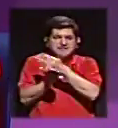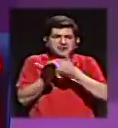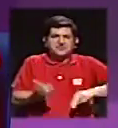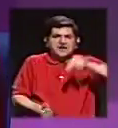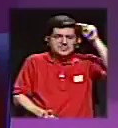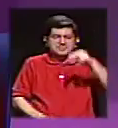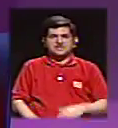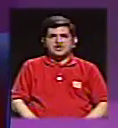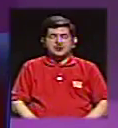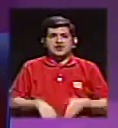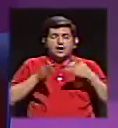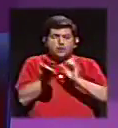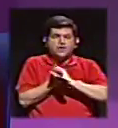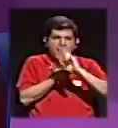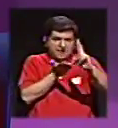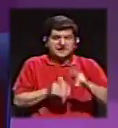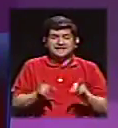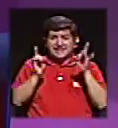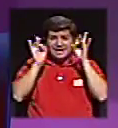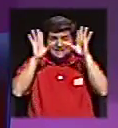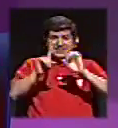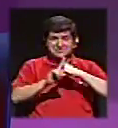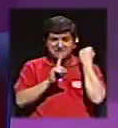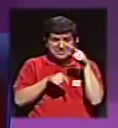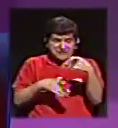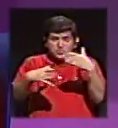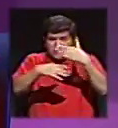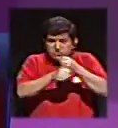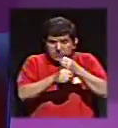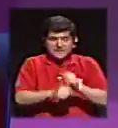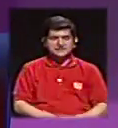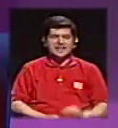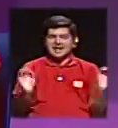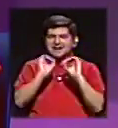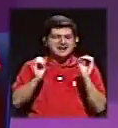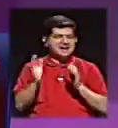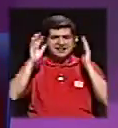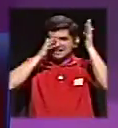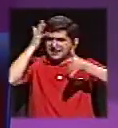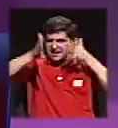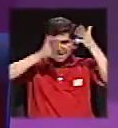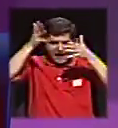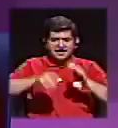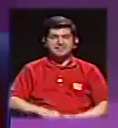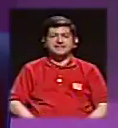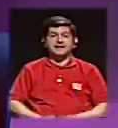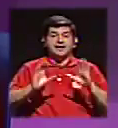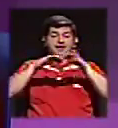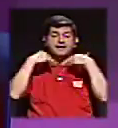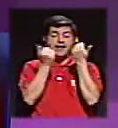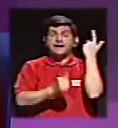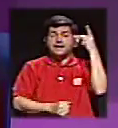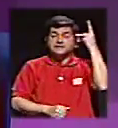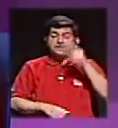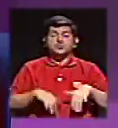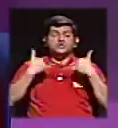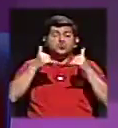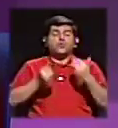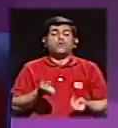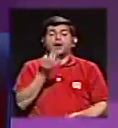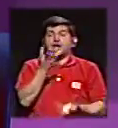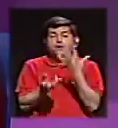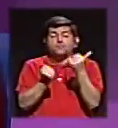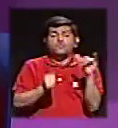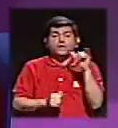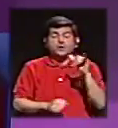inventamos la carretera San Ramón, la barbaridad que iban a hacer con eso. nada de eso lo inventamos. O sea, es que la clase política está jugando con fuego, Marlon, y se